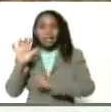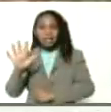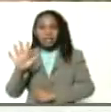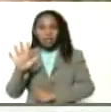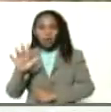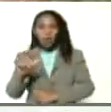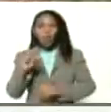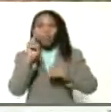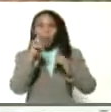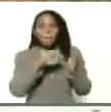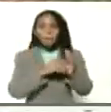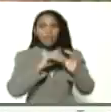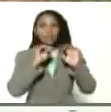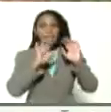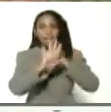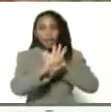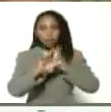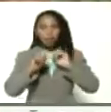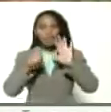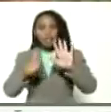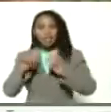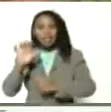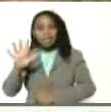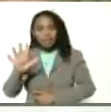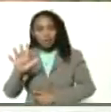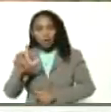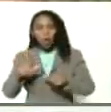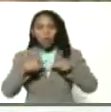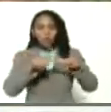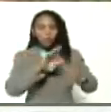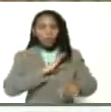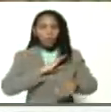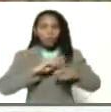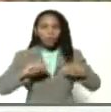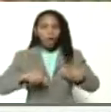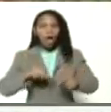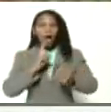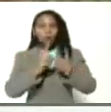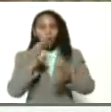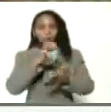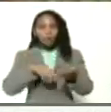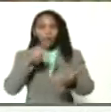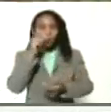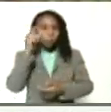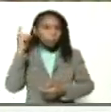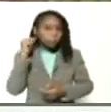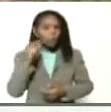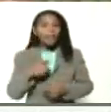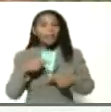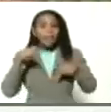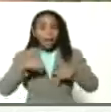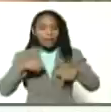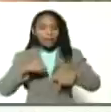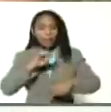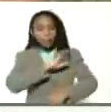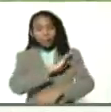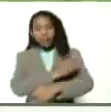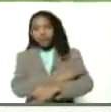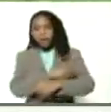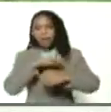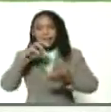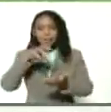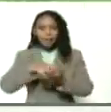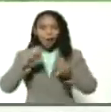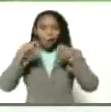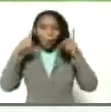2.565 títulos de tierra que se le han entregado a los productores, a los campesinos, a las campesinas de este poderoso Estado La Guayra.